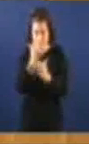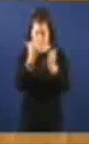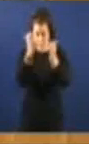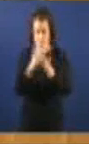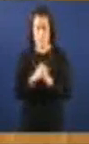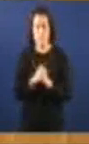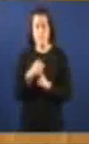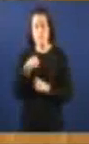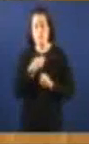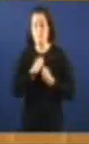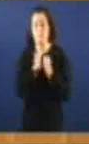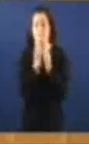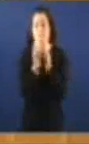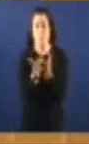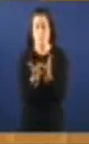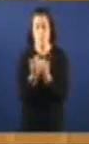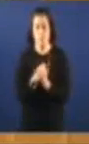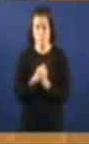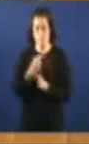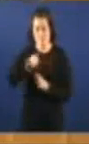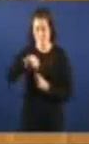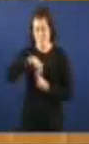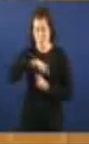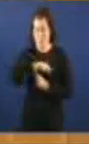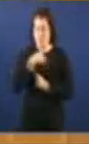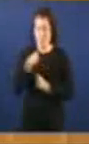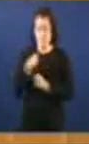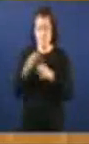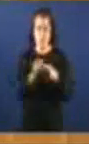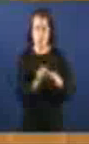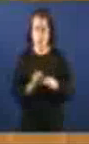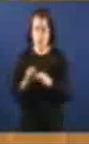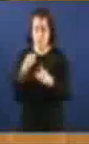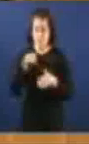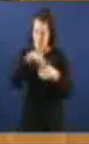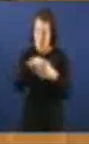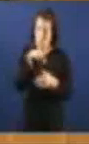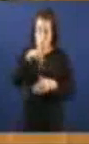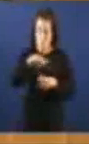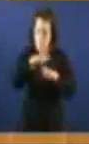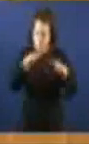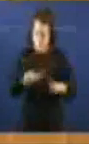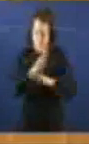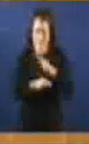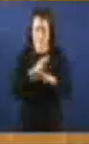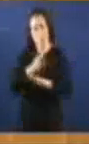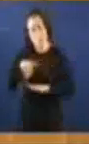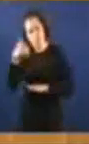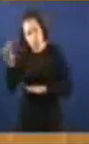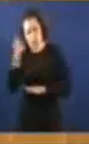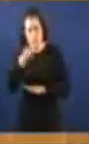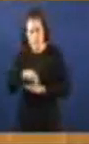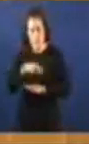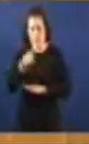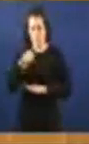E expresarles a nosa absoluta solidaridade, non só dentro desta Cámara, senón fora dela Como me consta que